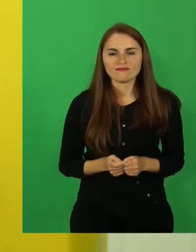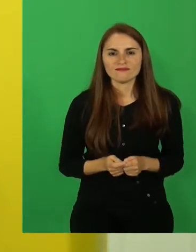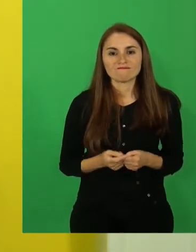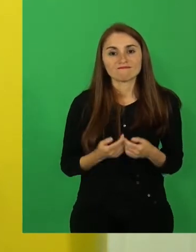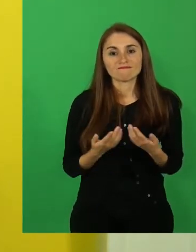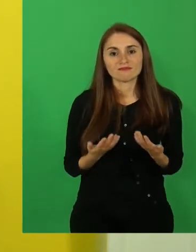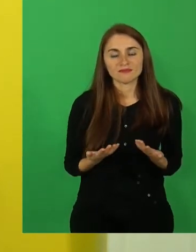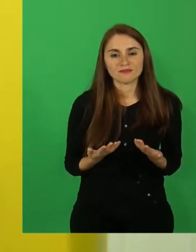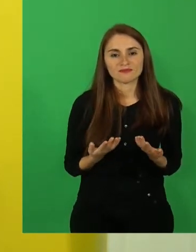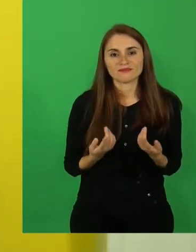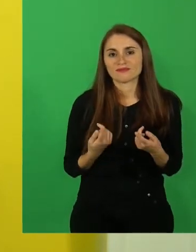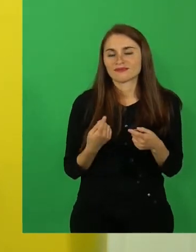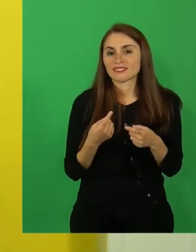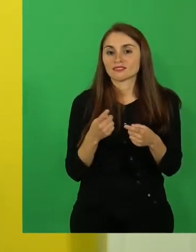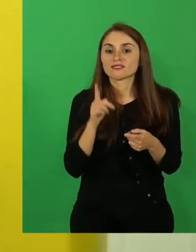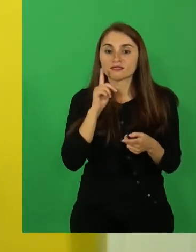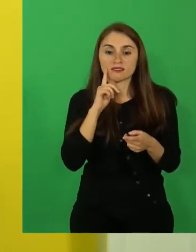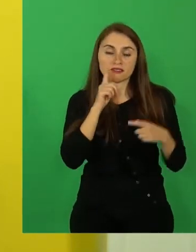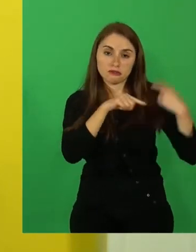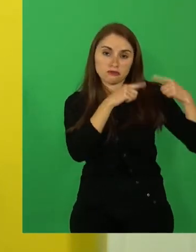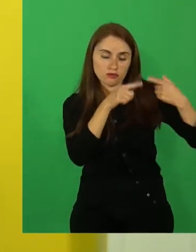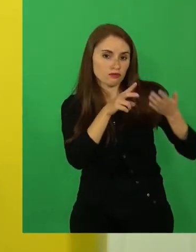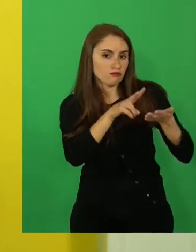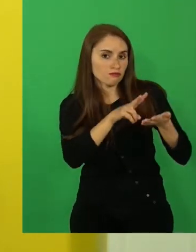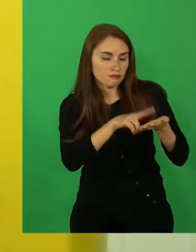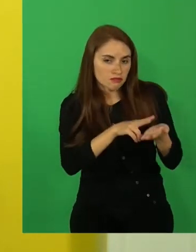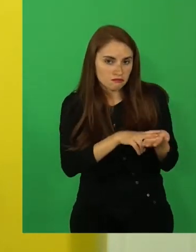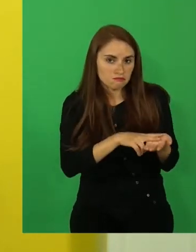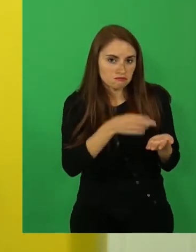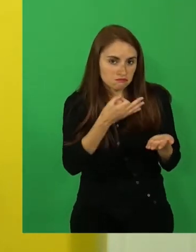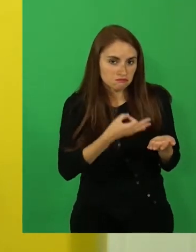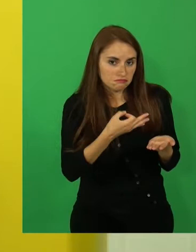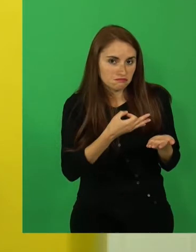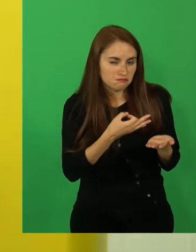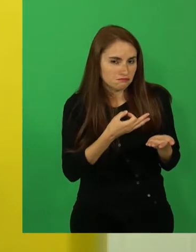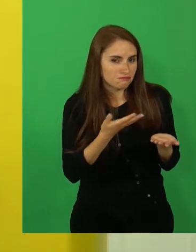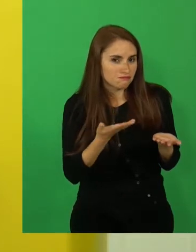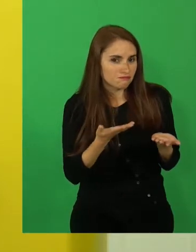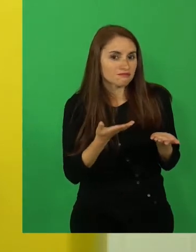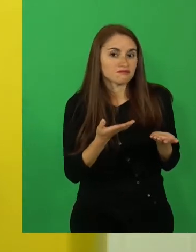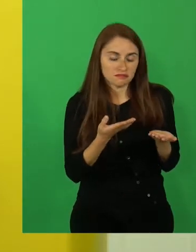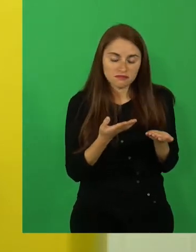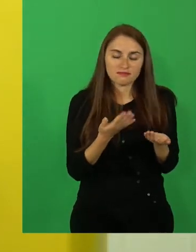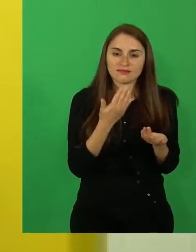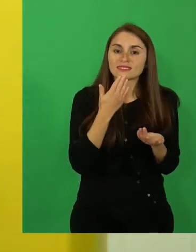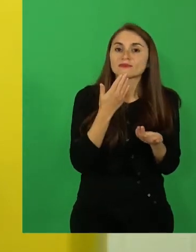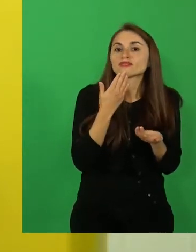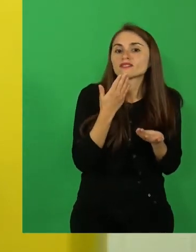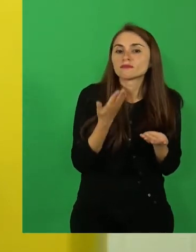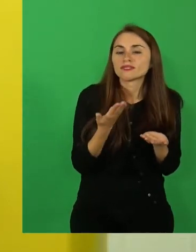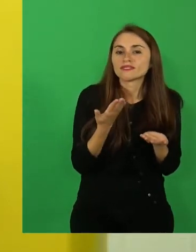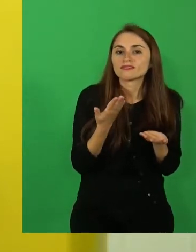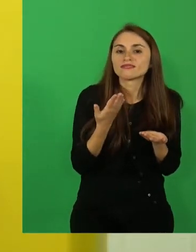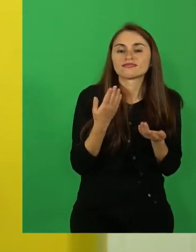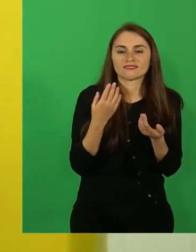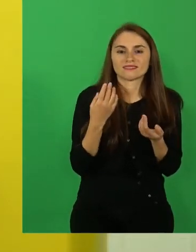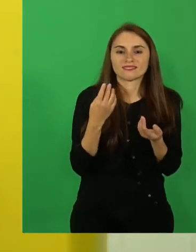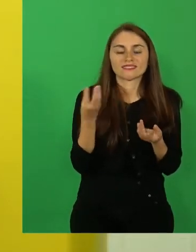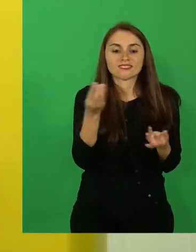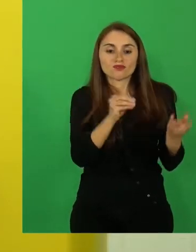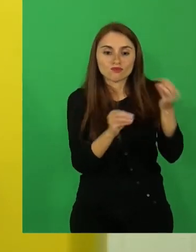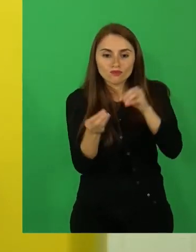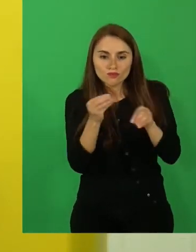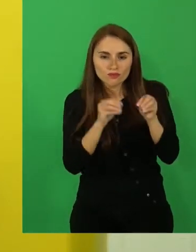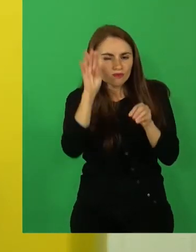Tiene elementos reales esta leyenda, tiene también elementos